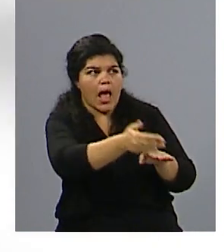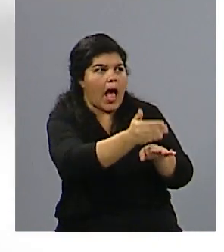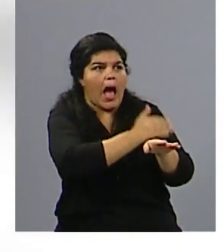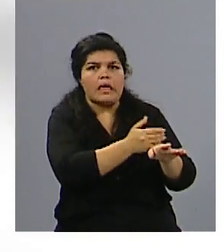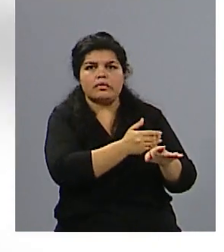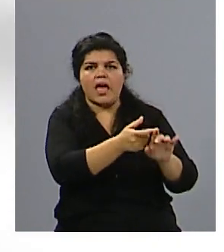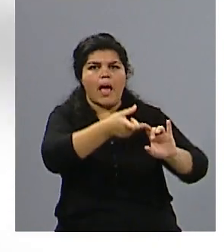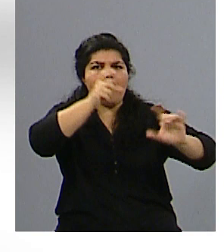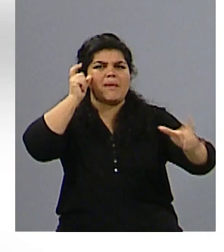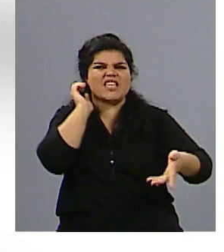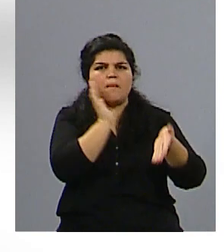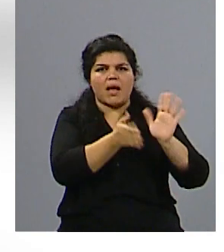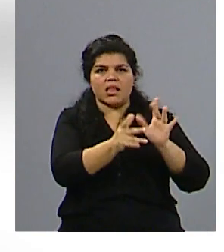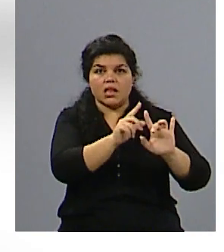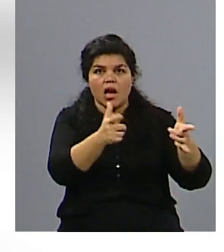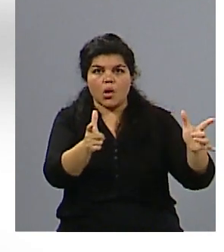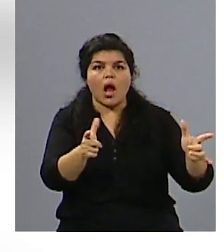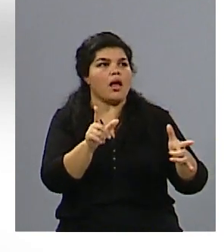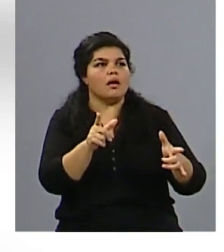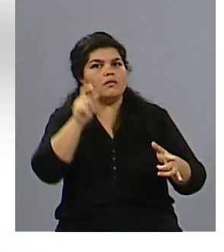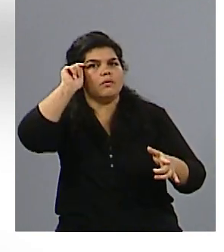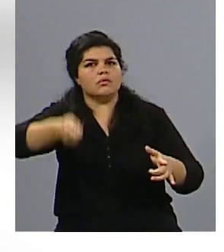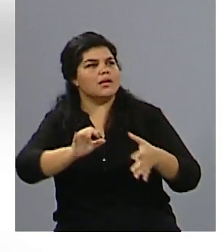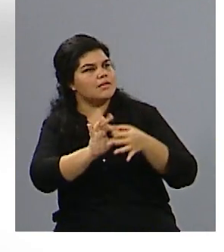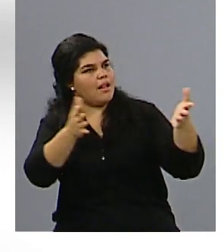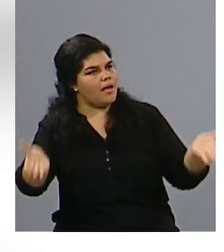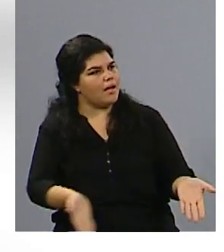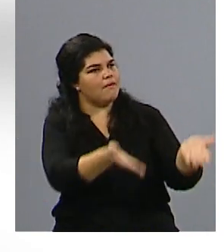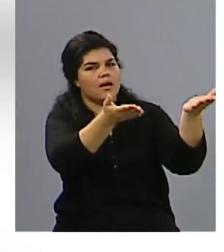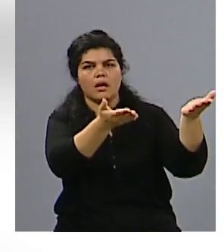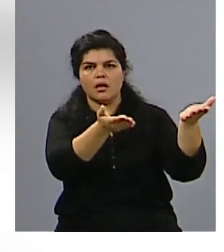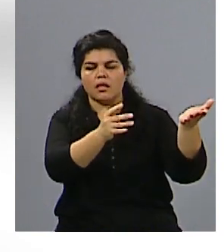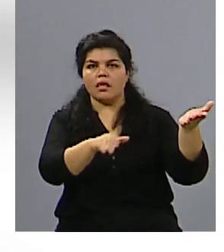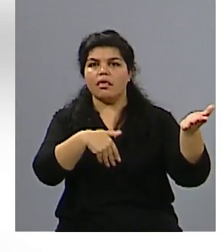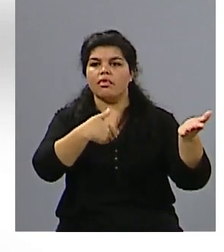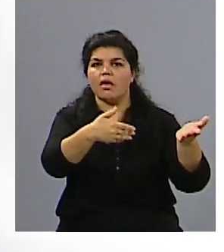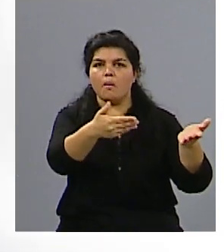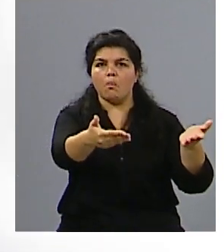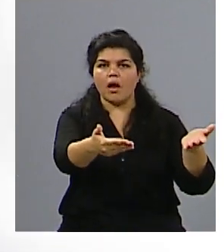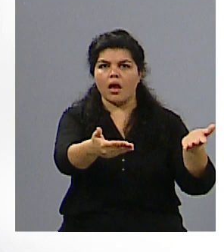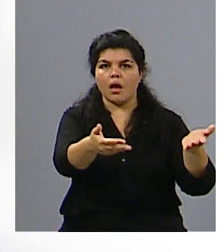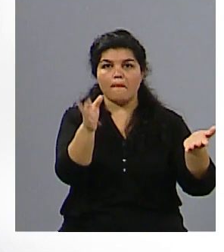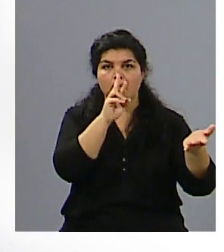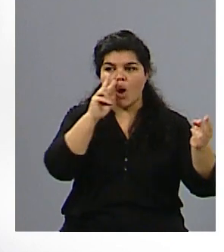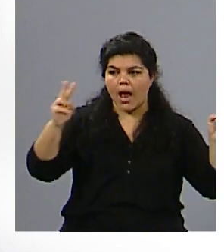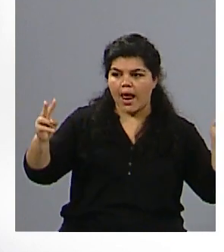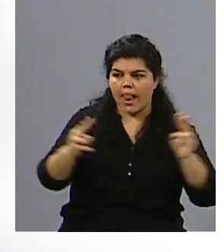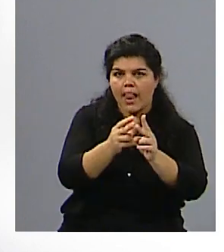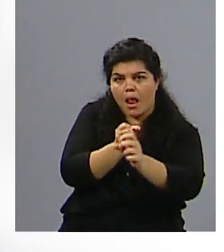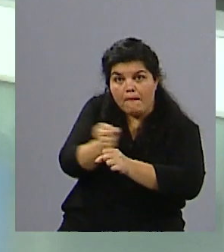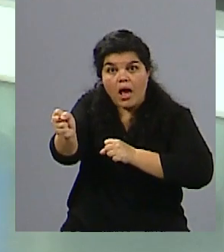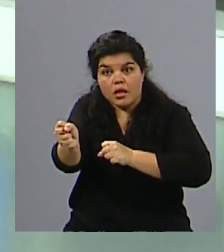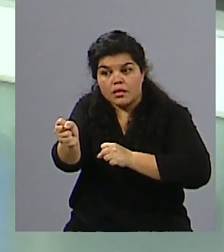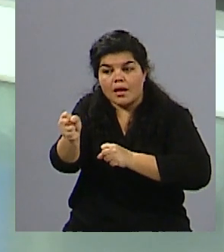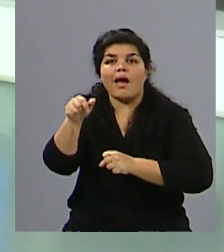no tiene antecedentes. Y después, un día cualquiera, ataca a su víctima y bueno, se produce un femicidio. Y las consecuencias son